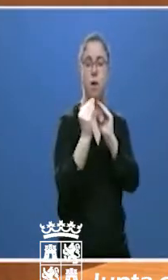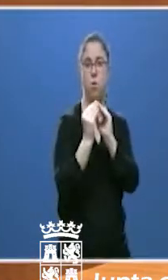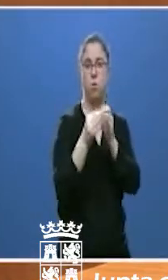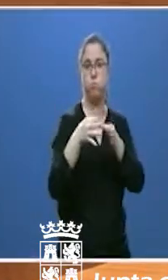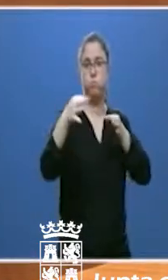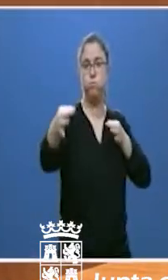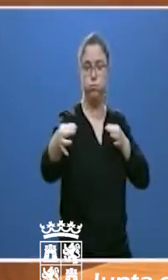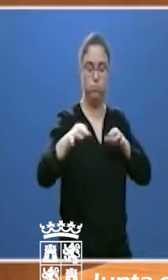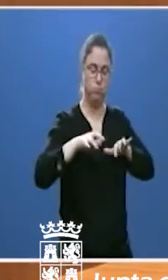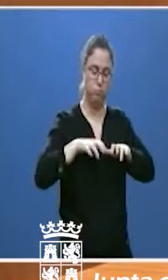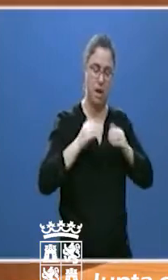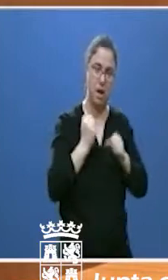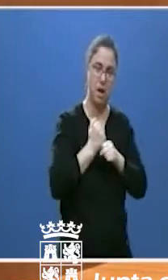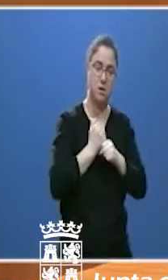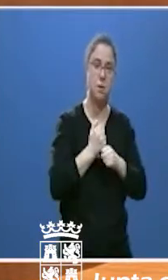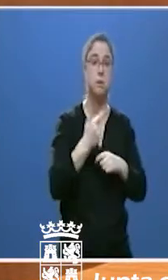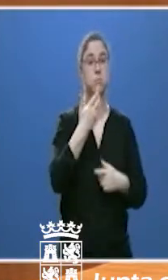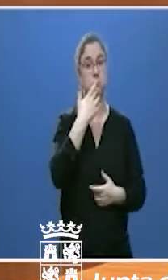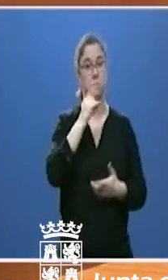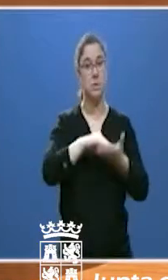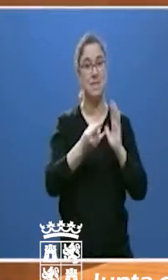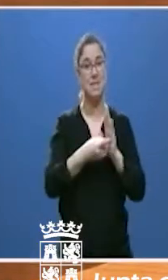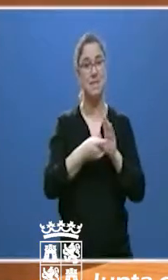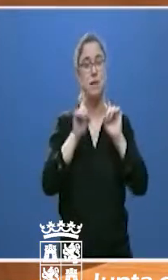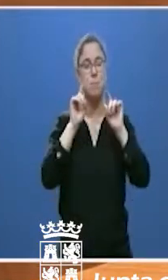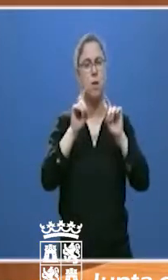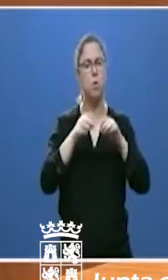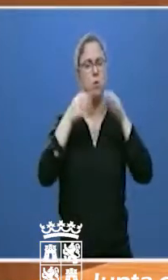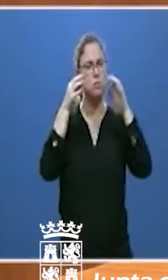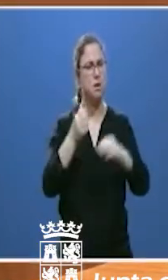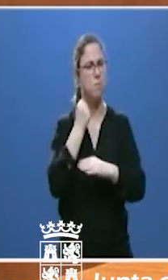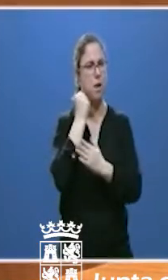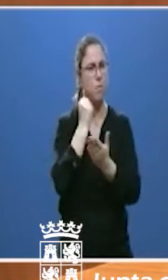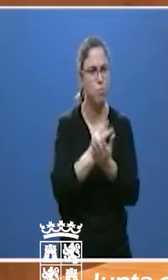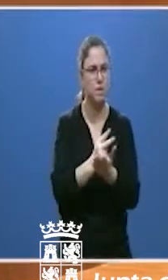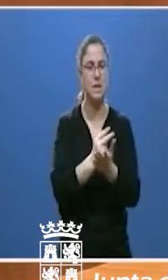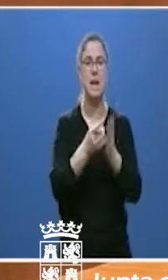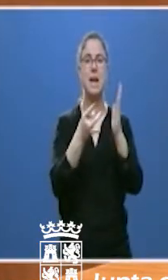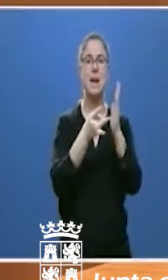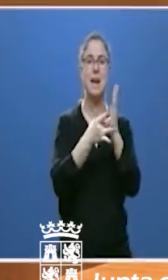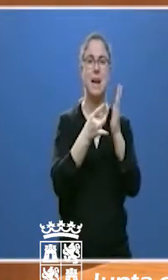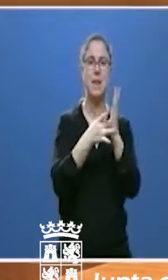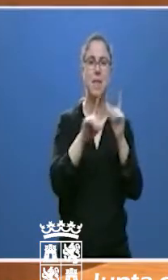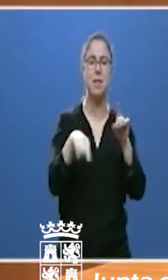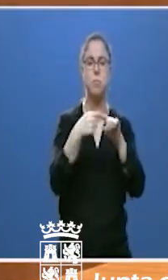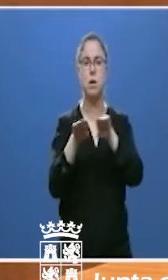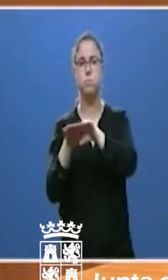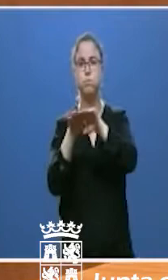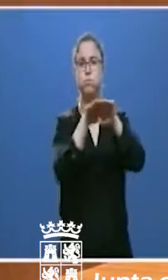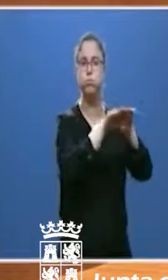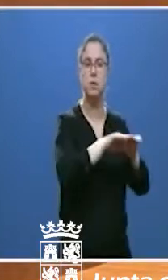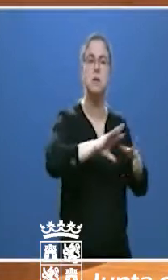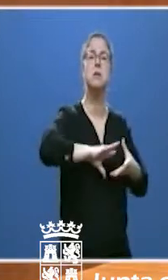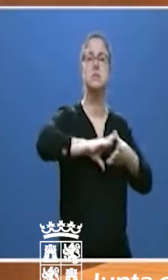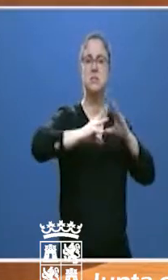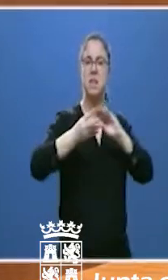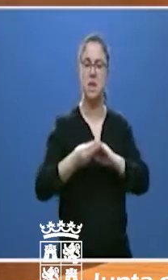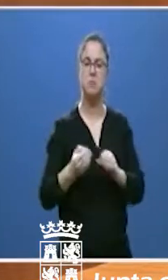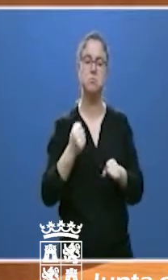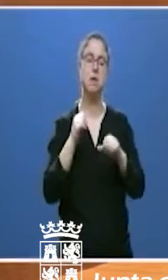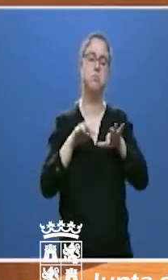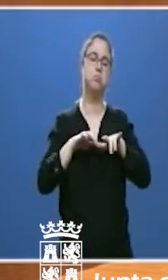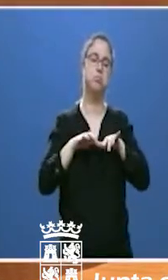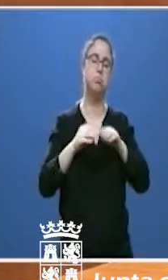siempre ha apostado por la calidad y también por la equidad, se ha adaptado a un funcionamiento telemático.